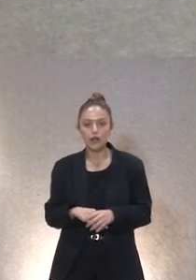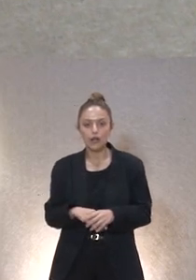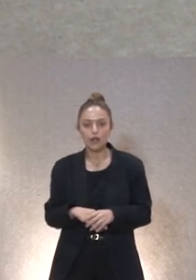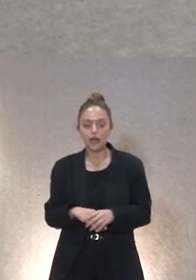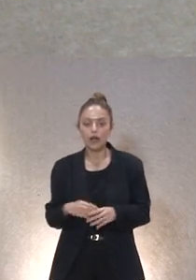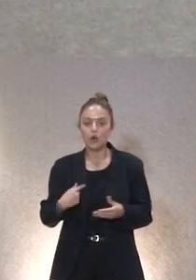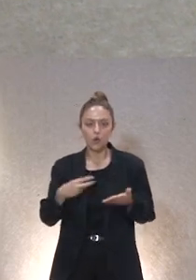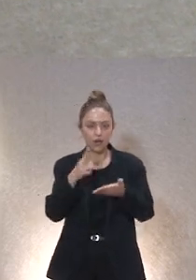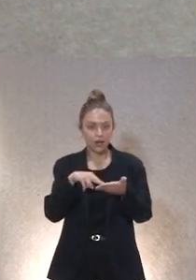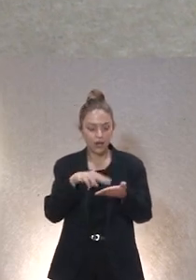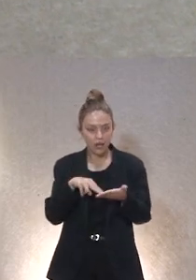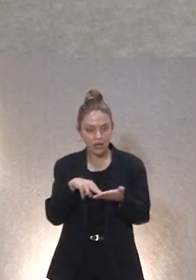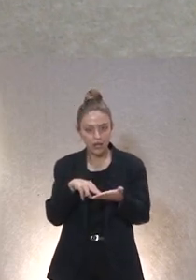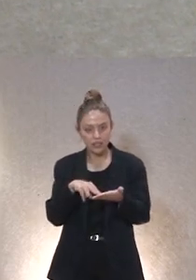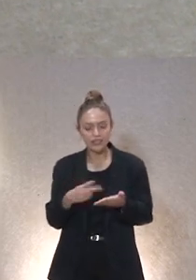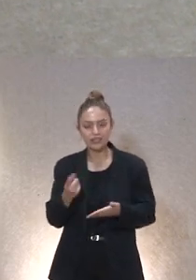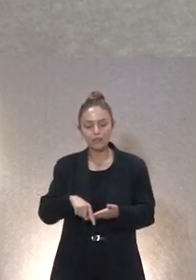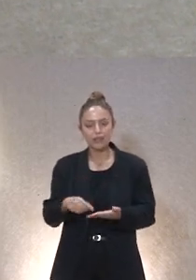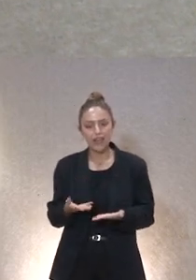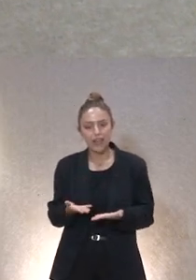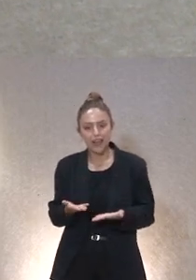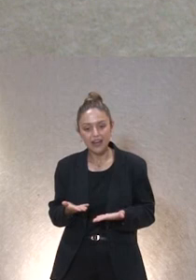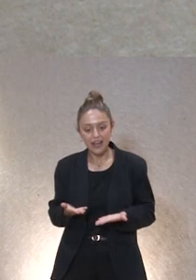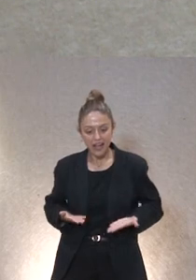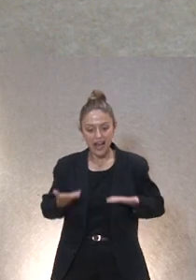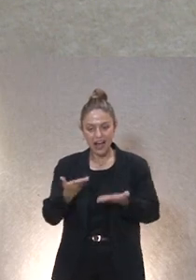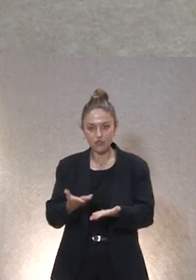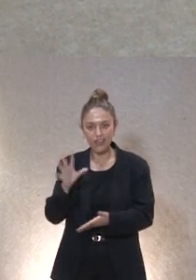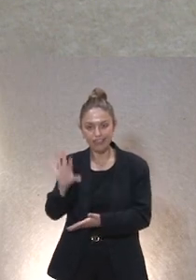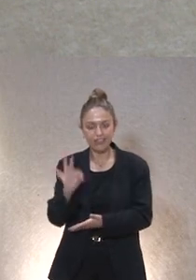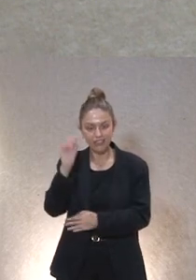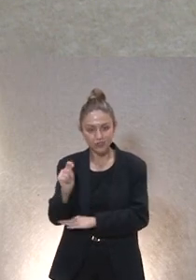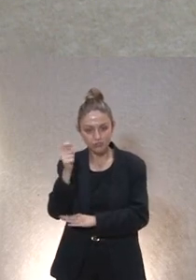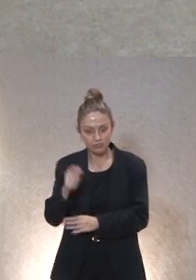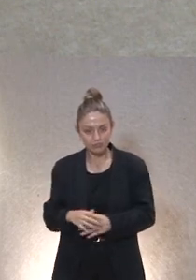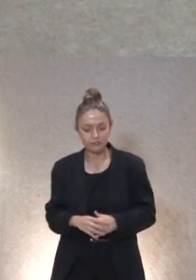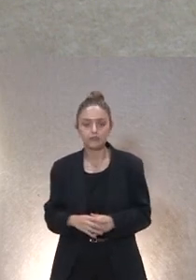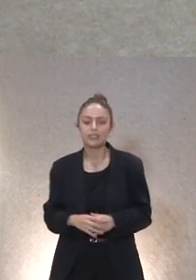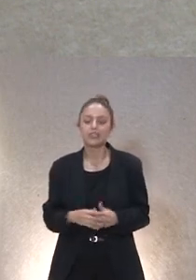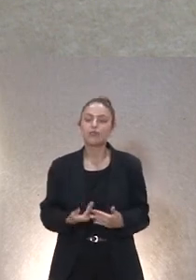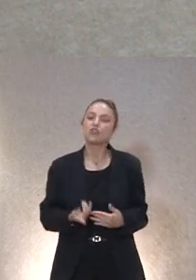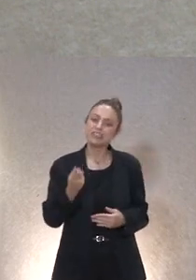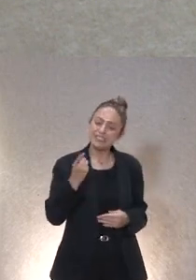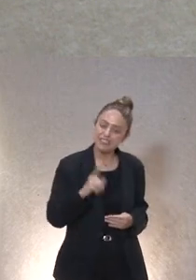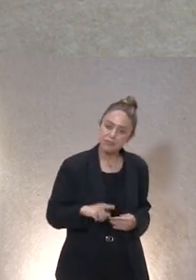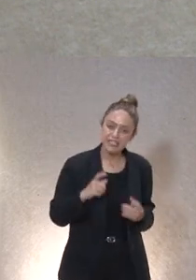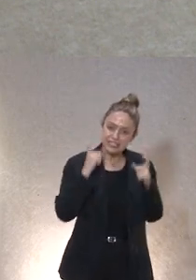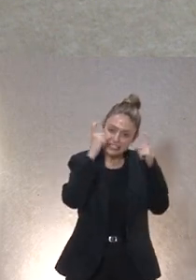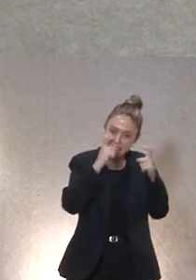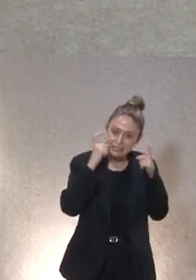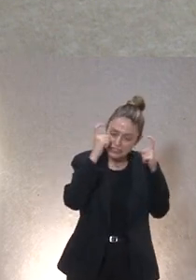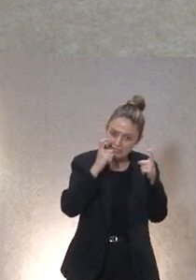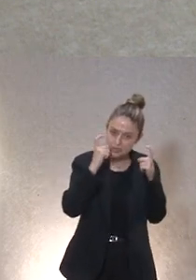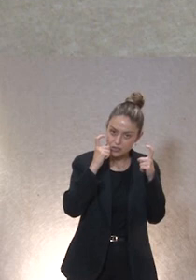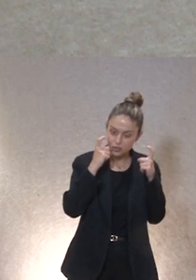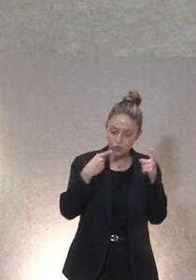lectura nos pueden ayudar a conformar esas decisiones ¿no? pero además de todo esto insisto es una cuestión fundamental que